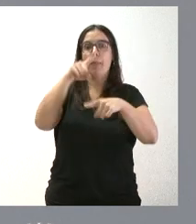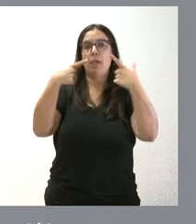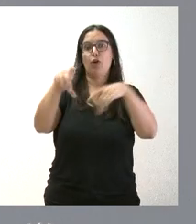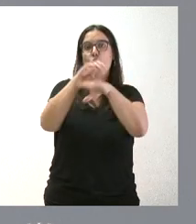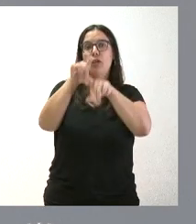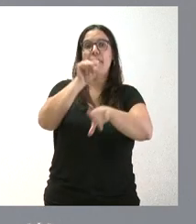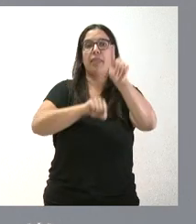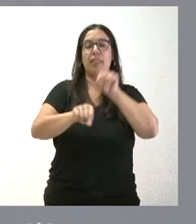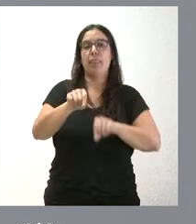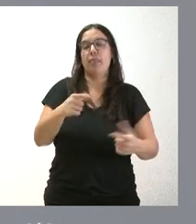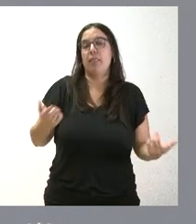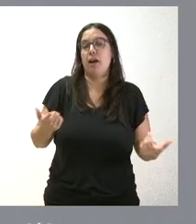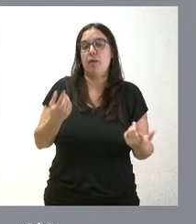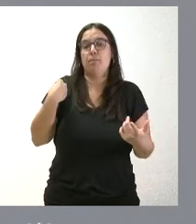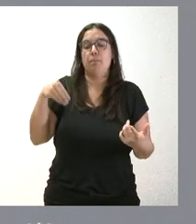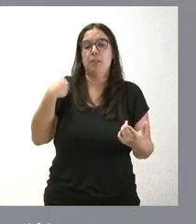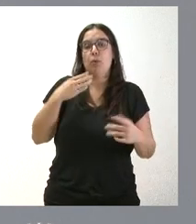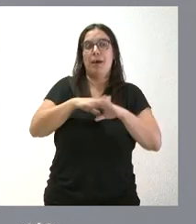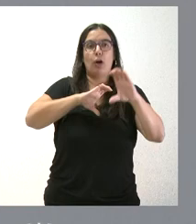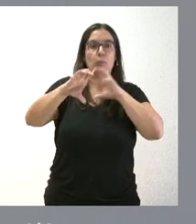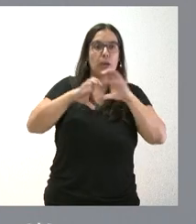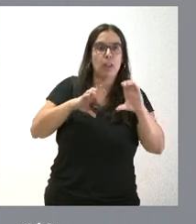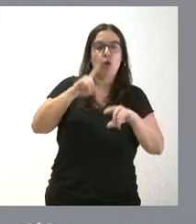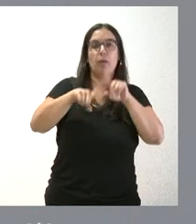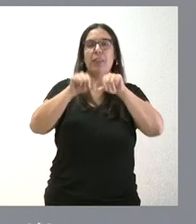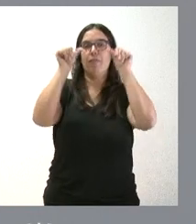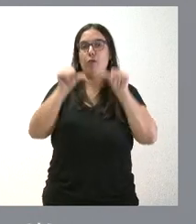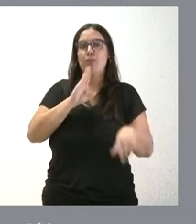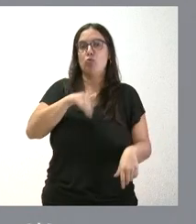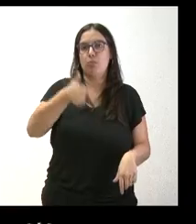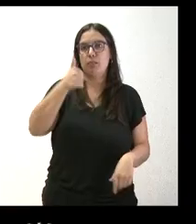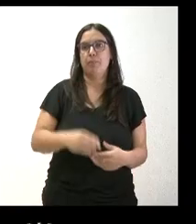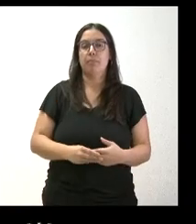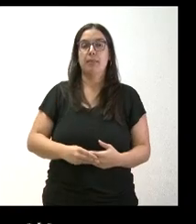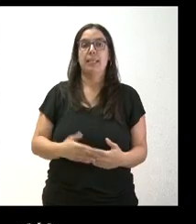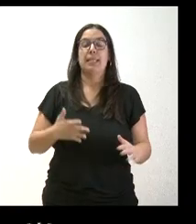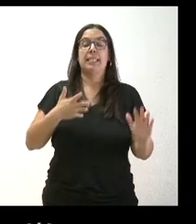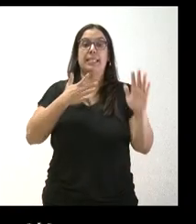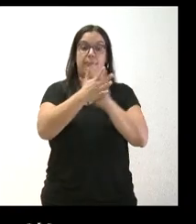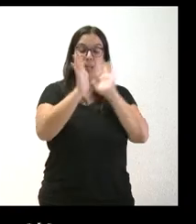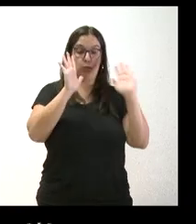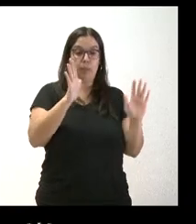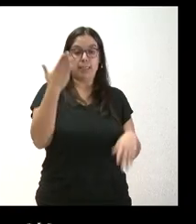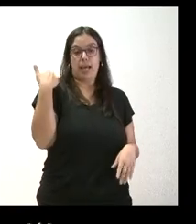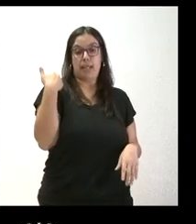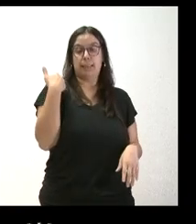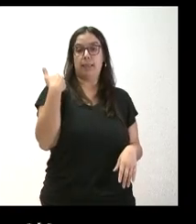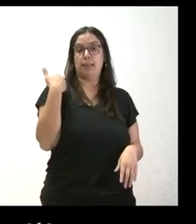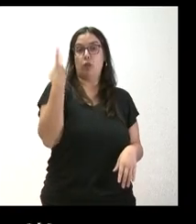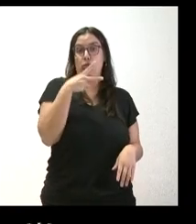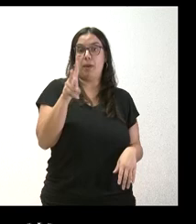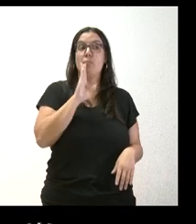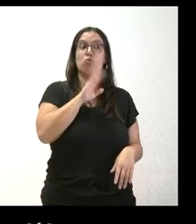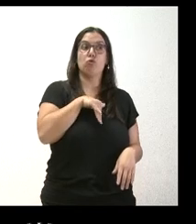circunstancias desde el punto de vista de la comunicación y del soporte que resulten más adecuados. O sea, que lo que pareció adecuado hace dos semanas